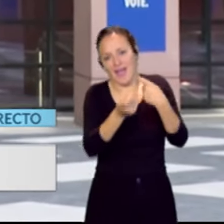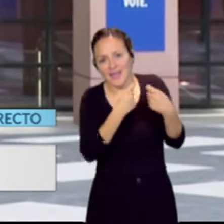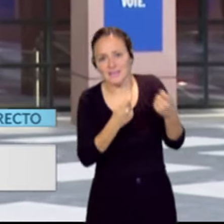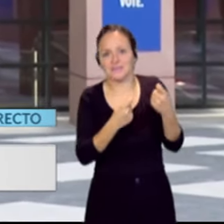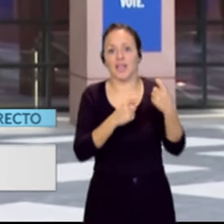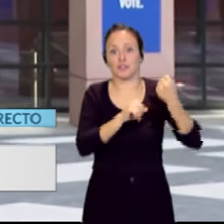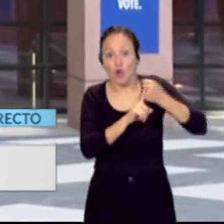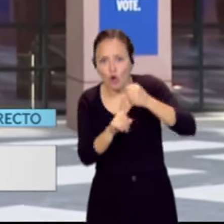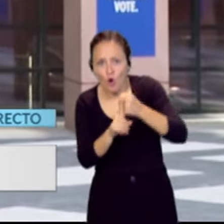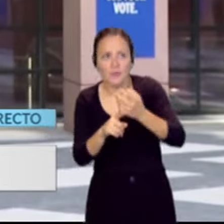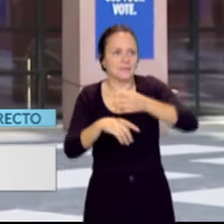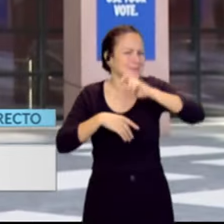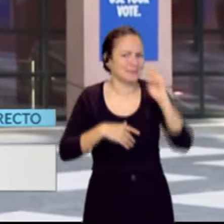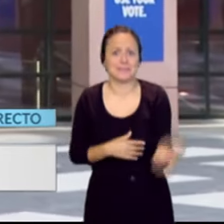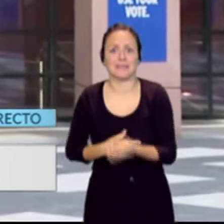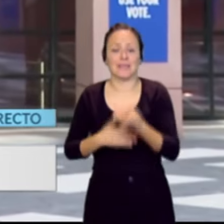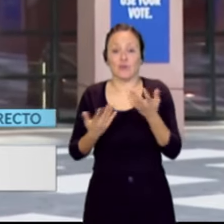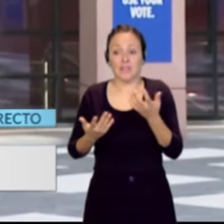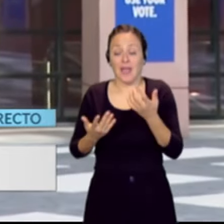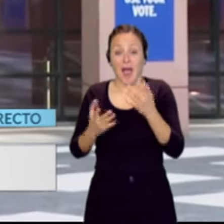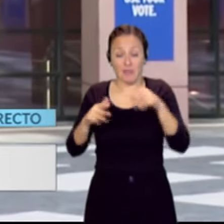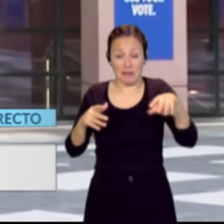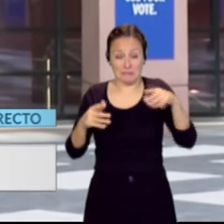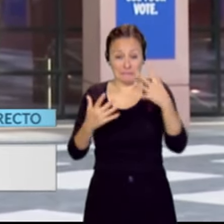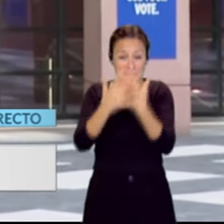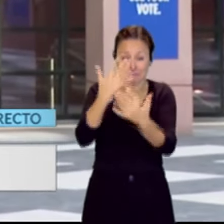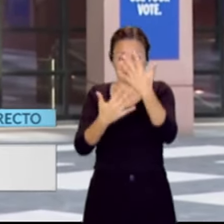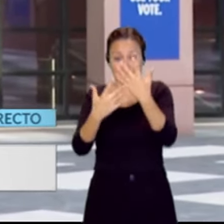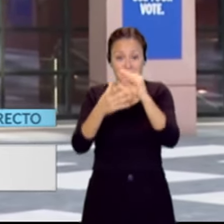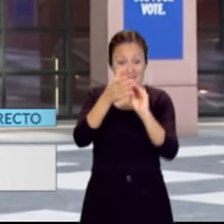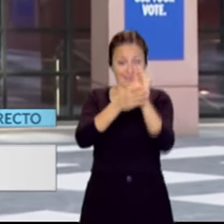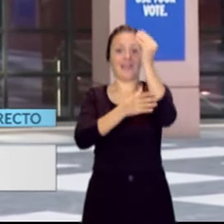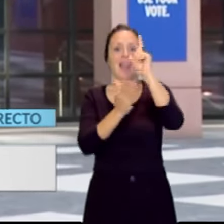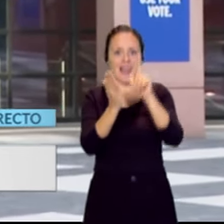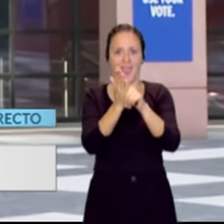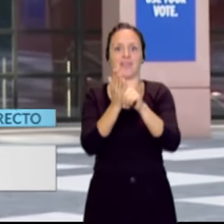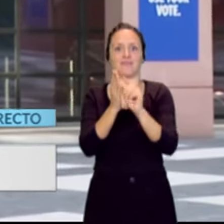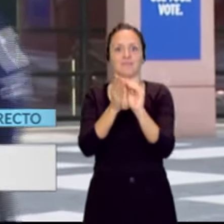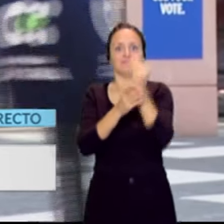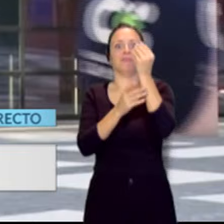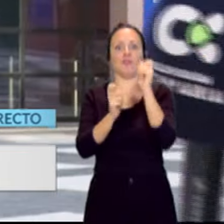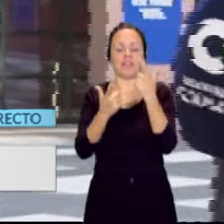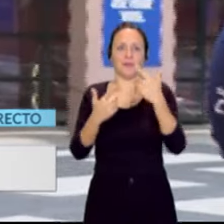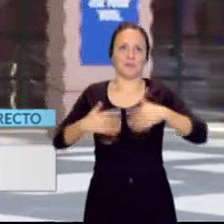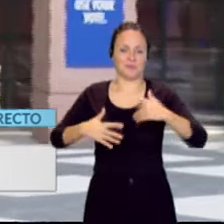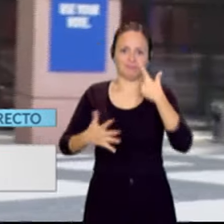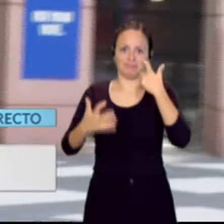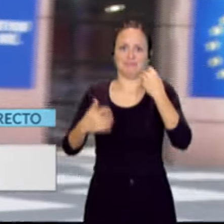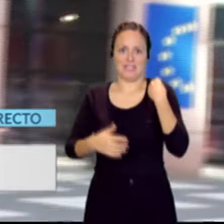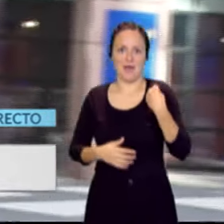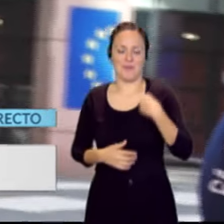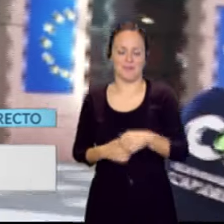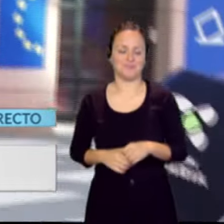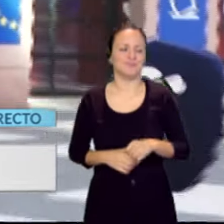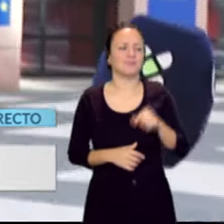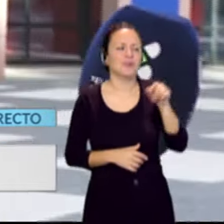actores diferentes, entonces ver cómo todo eso se encaja para al final sacar adelante material legislativo es lo que más me llama la atención. Y por último, Carmen, ¿tienes